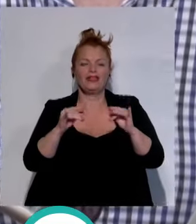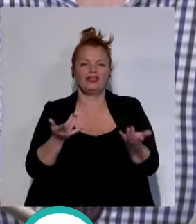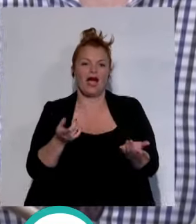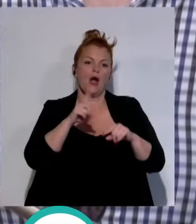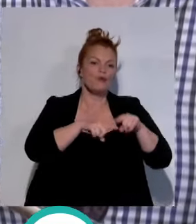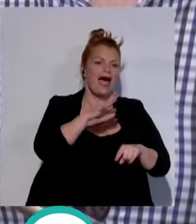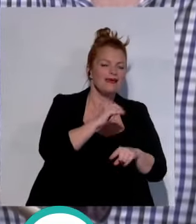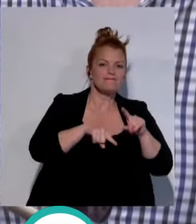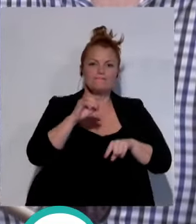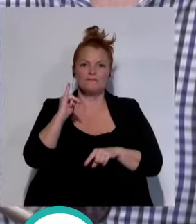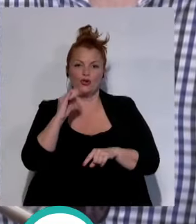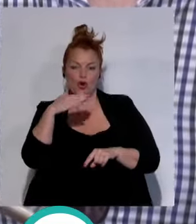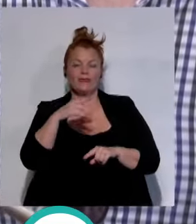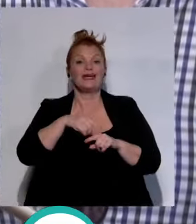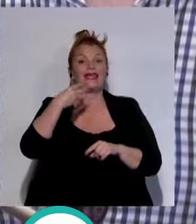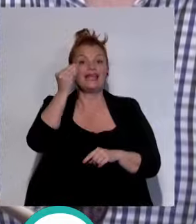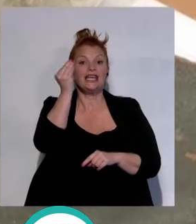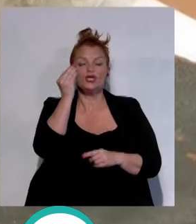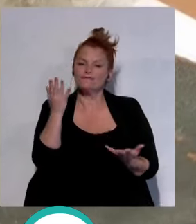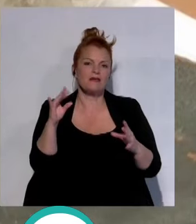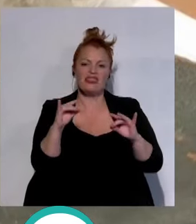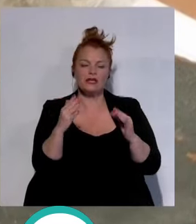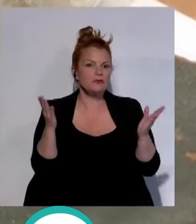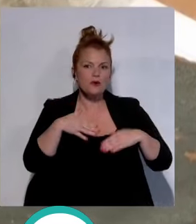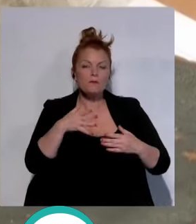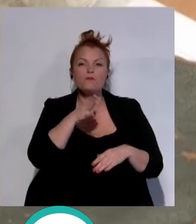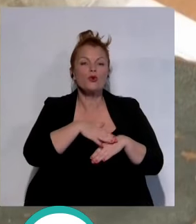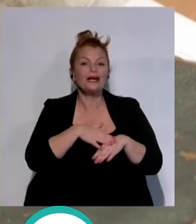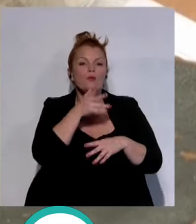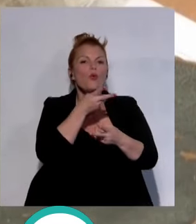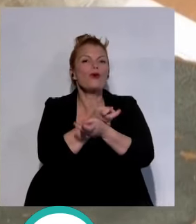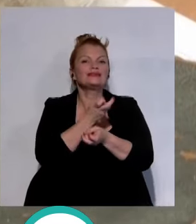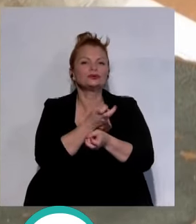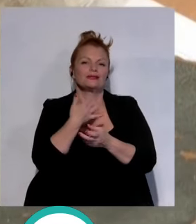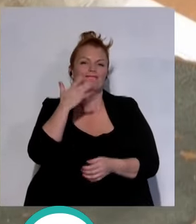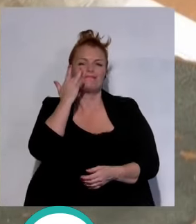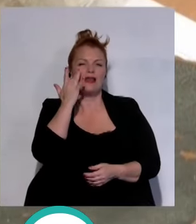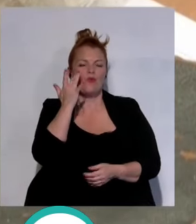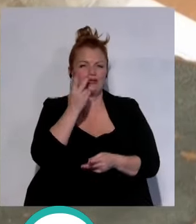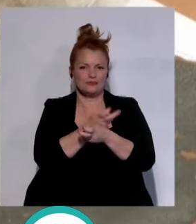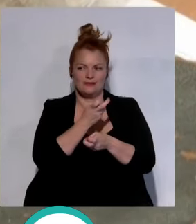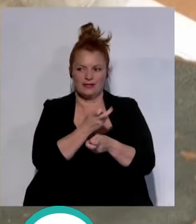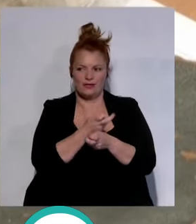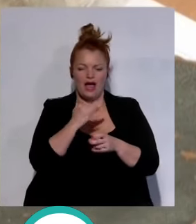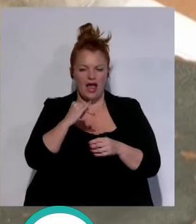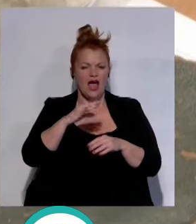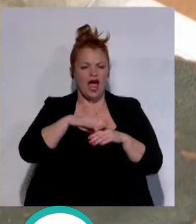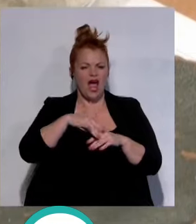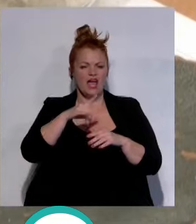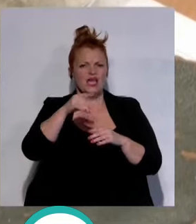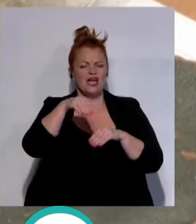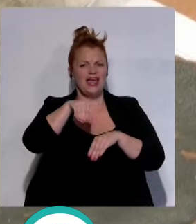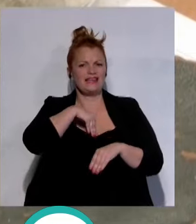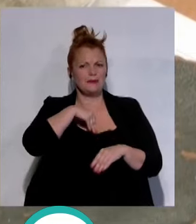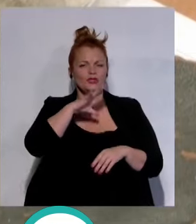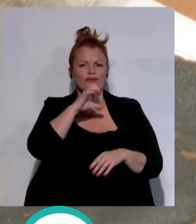este caso del niño no las cenizas no aparecen ¿por qué? porque los huesos se han lavado aquí han salido enterramientos fenicios cuando se